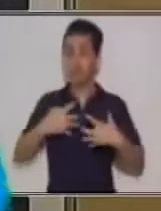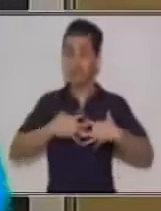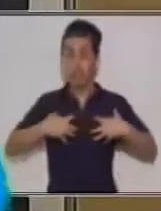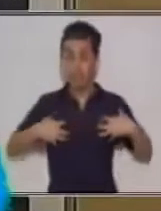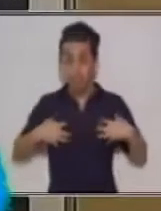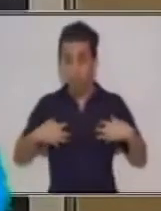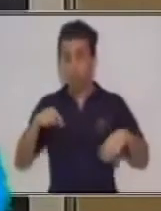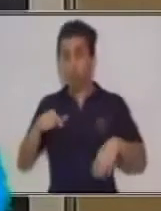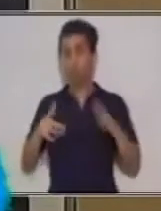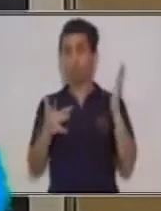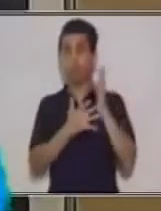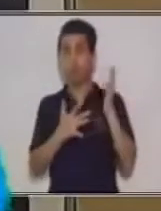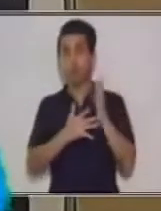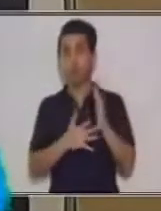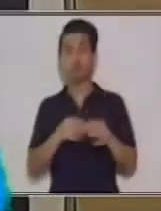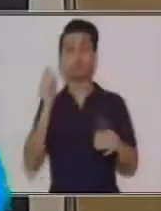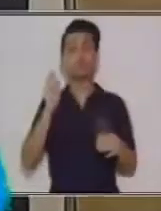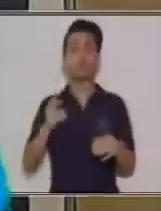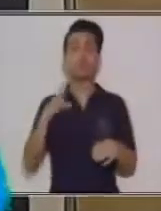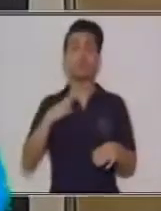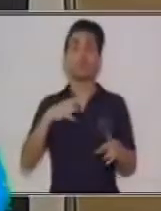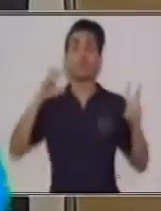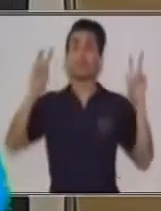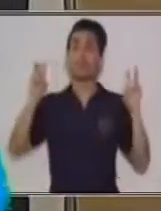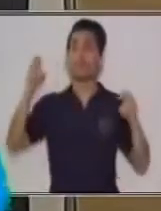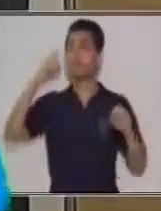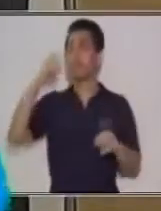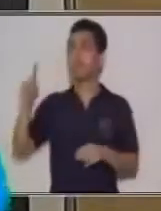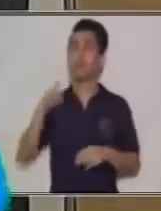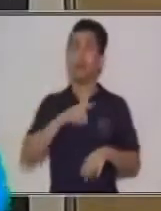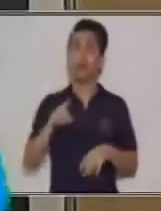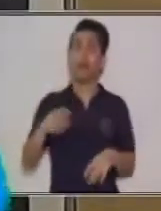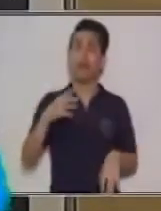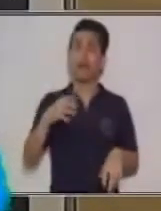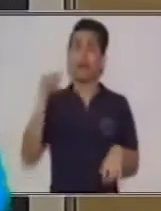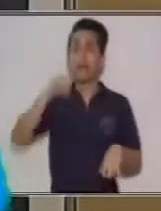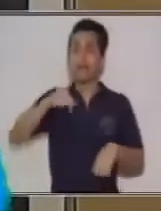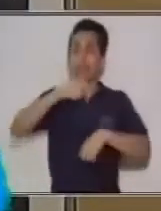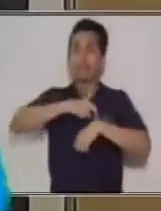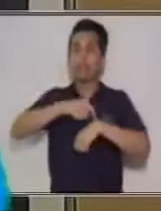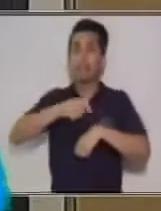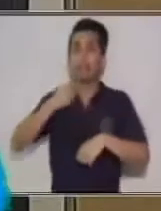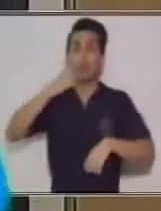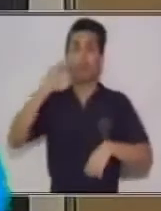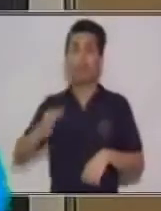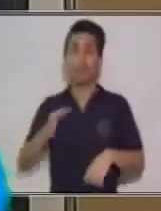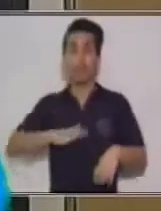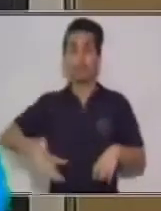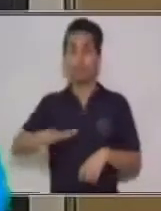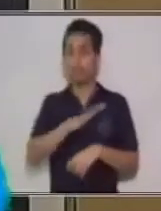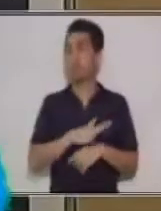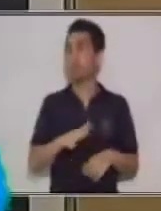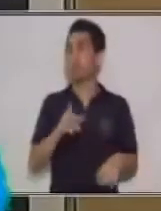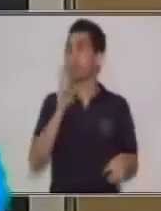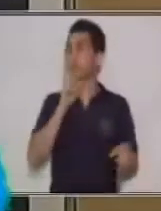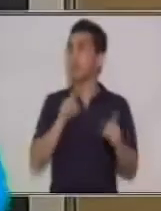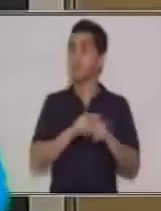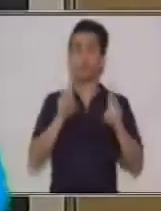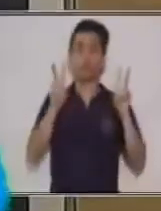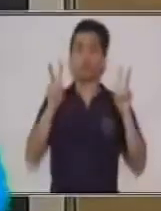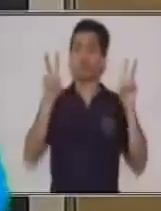a comprender temas referentes a la realidad y referentes a estos dos temas en